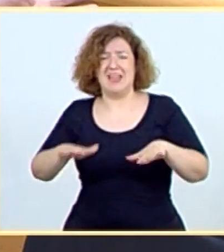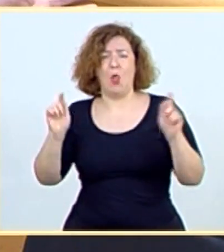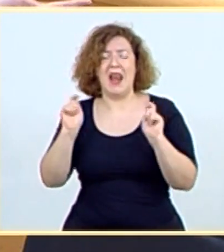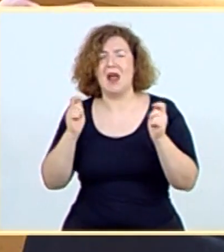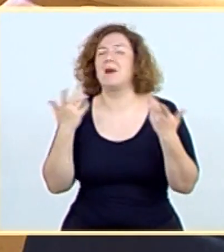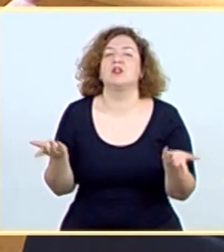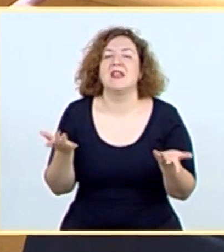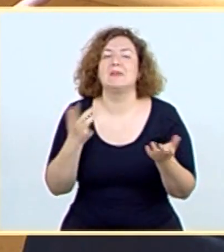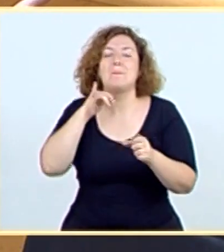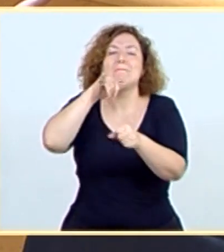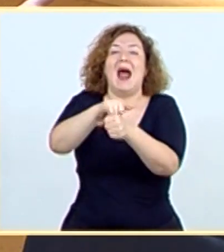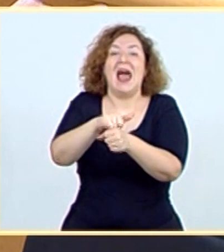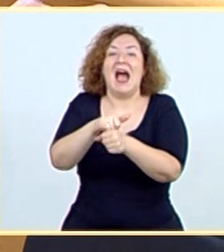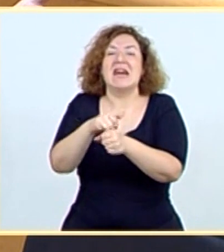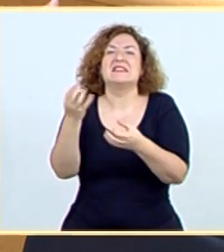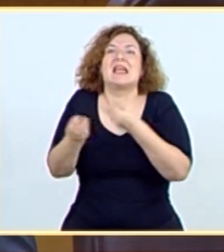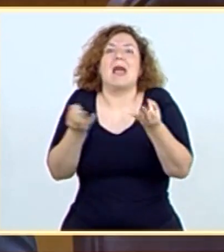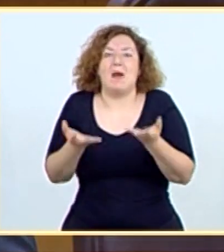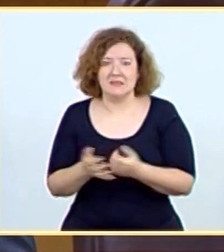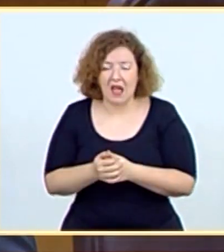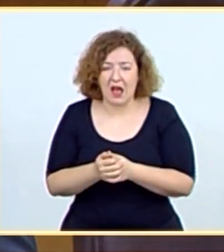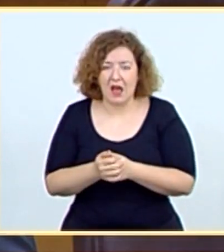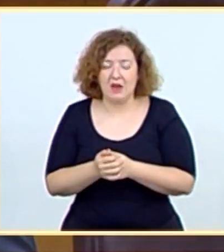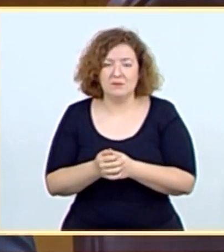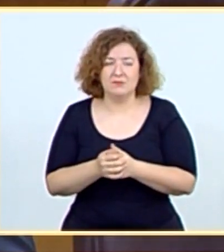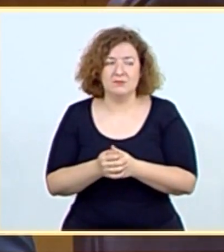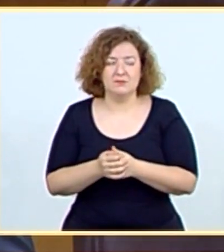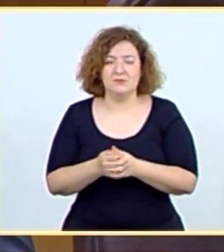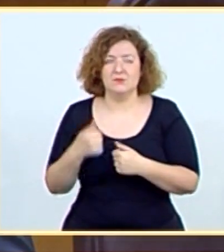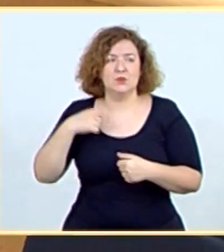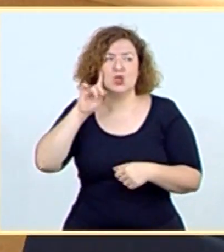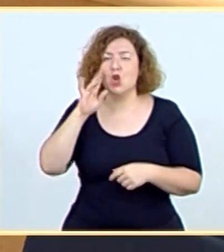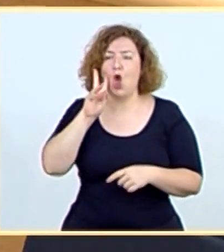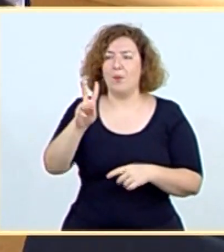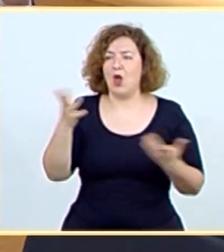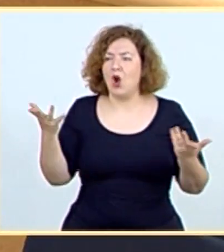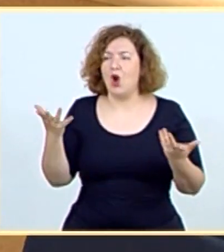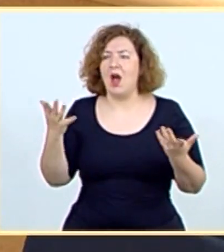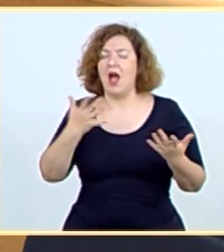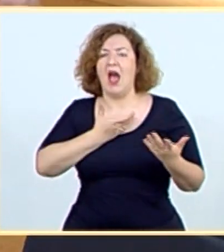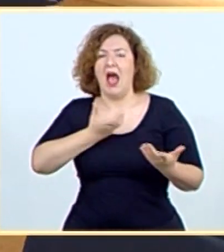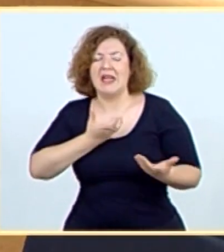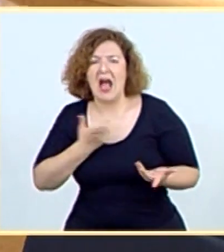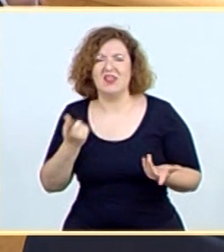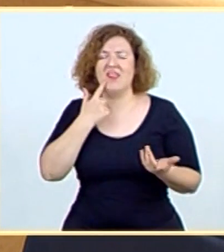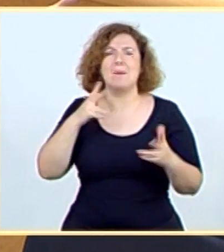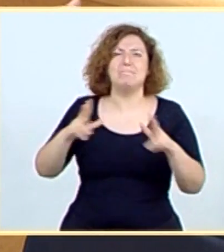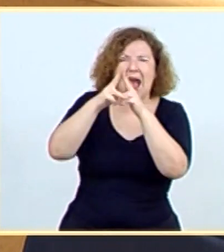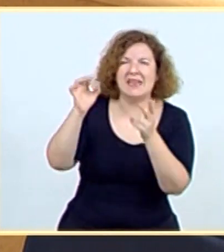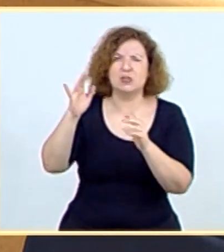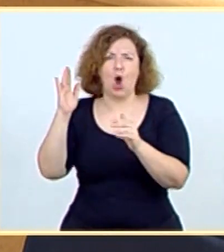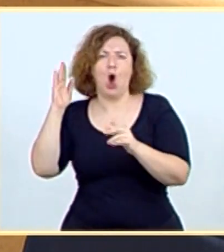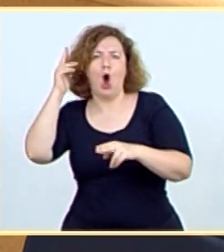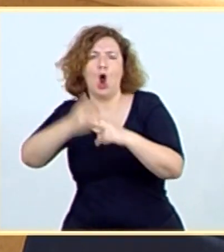¿qué sería de Barajas? ¿Qué sería de Barajas? Y le digo, yo no veo a ningún alcalde, ninguna autoridad, ni de París ni de Roma,